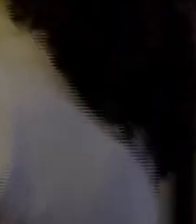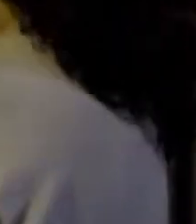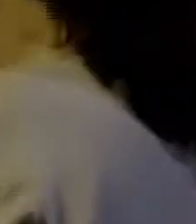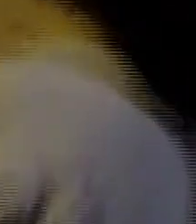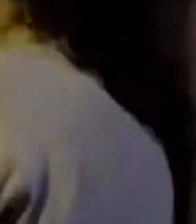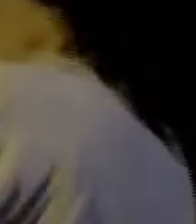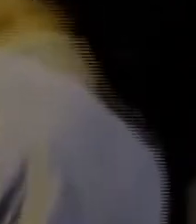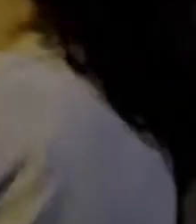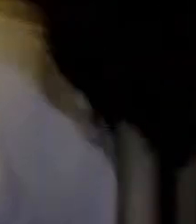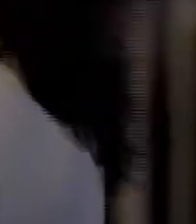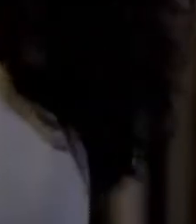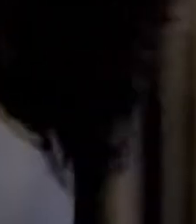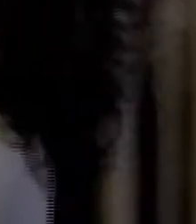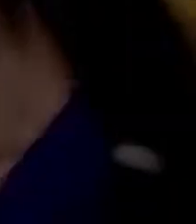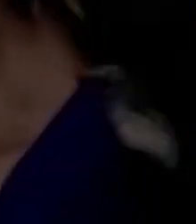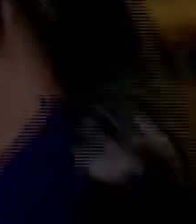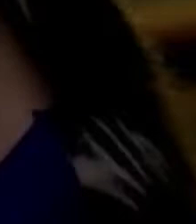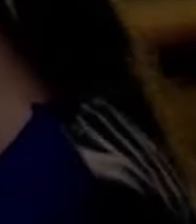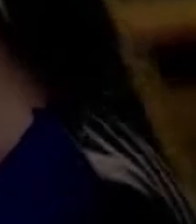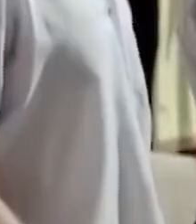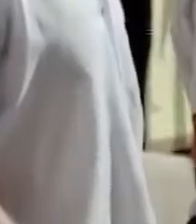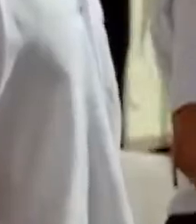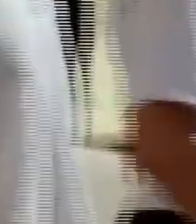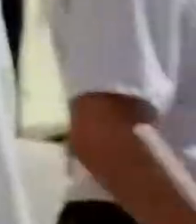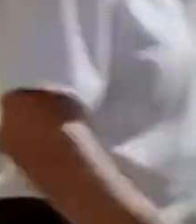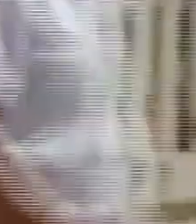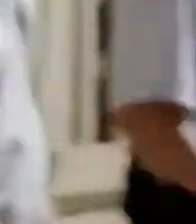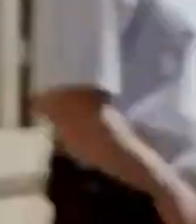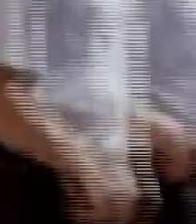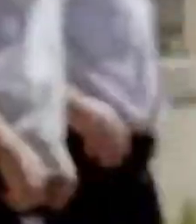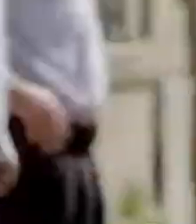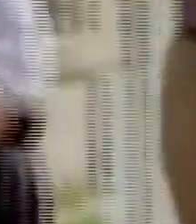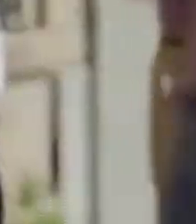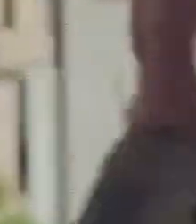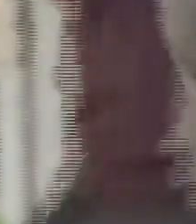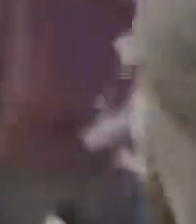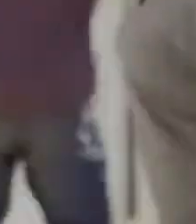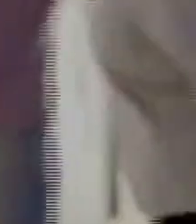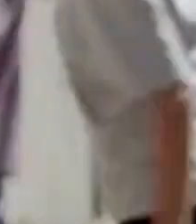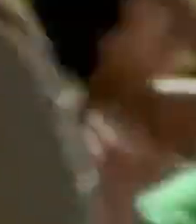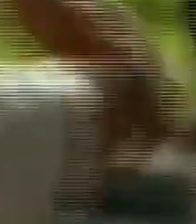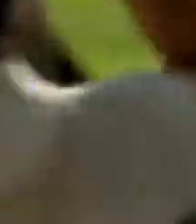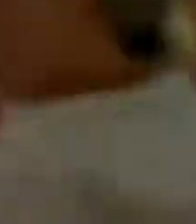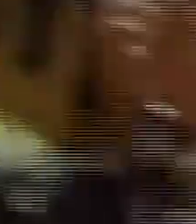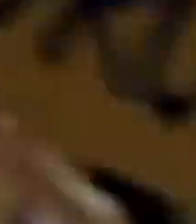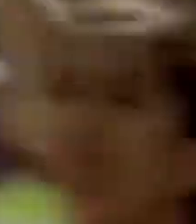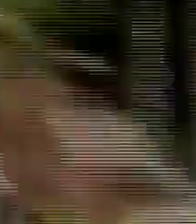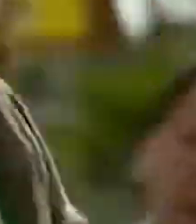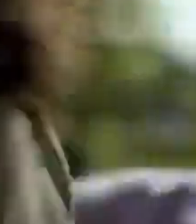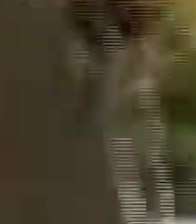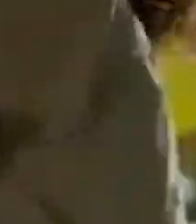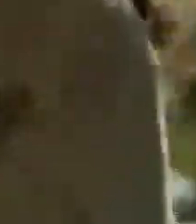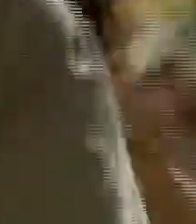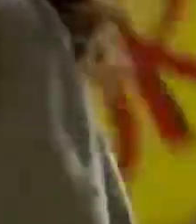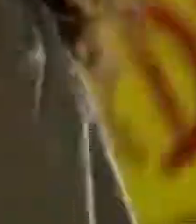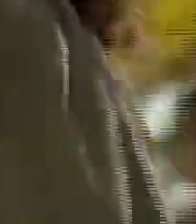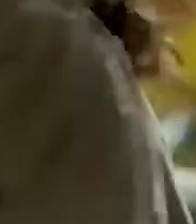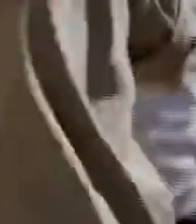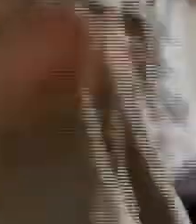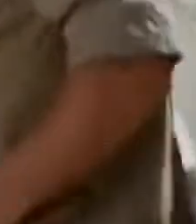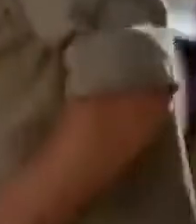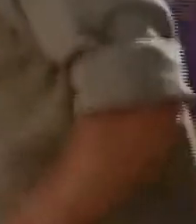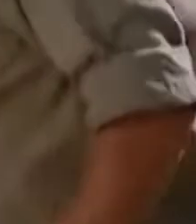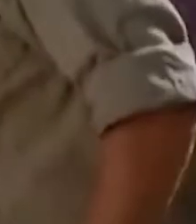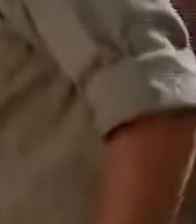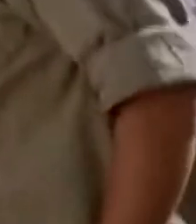haciendo acá? ¿Qué? Estamos haciendo valer nuestro trabajo Contra todos ¿Qué pasa viejo? No me pueden hacer este quilombo acá Por favor Que salga Que de la